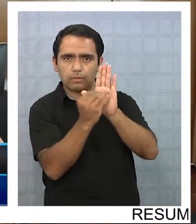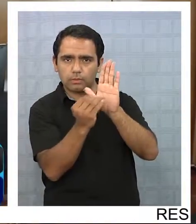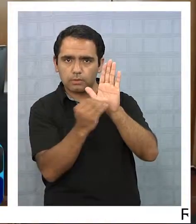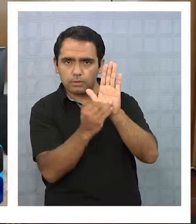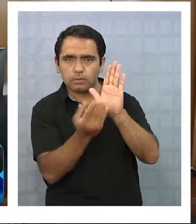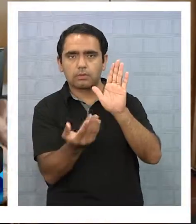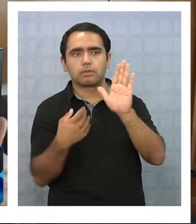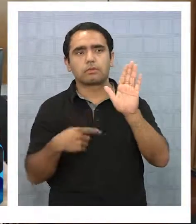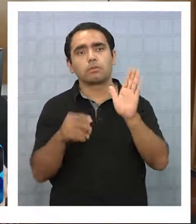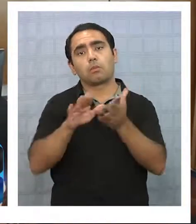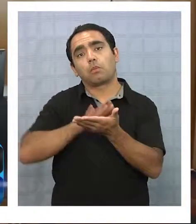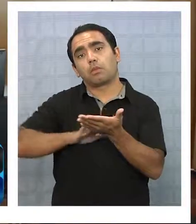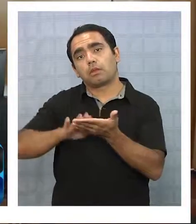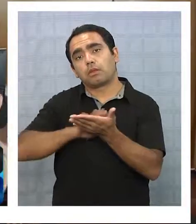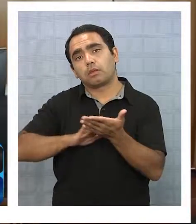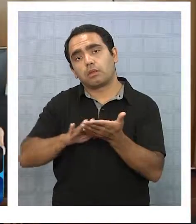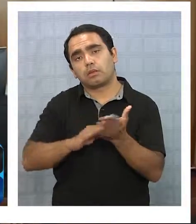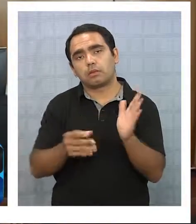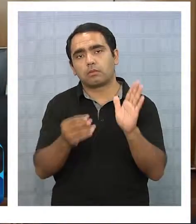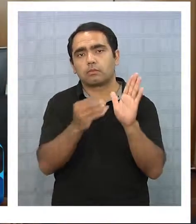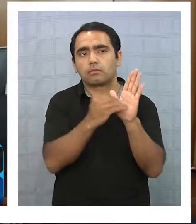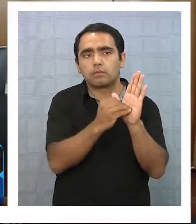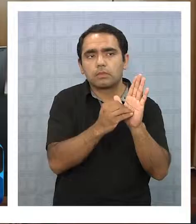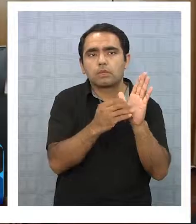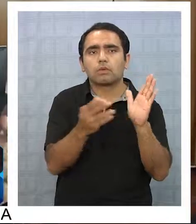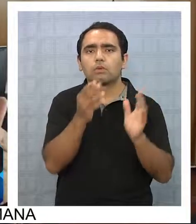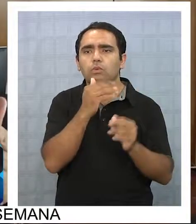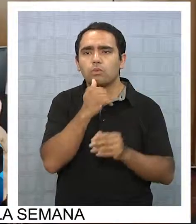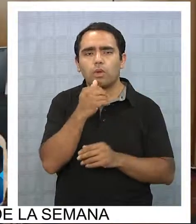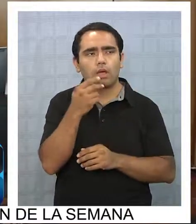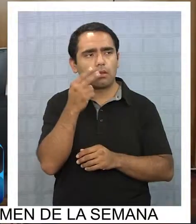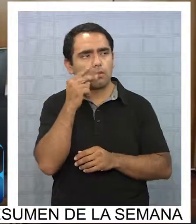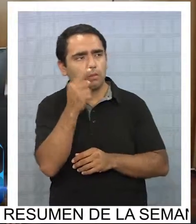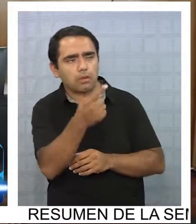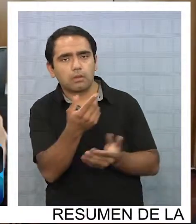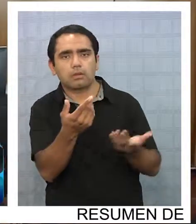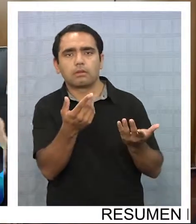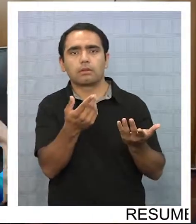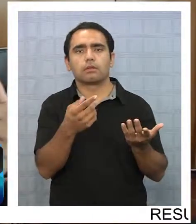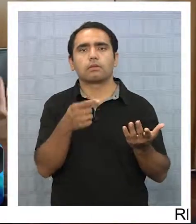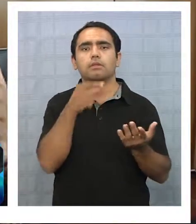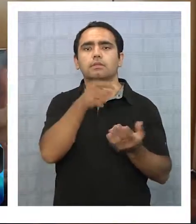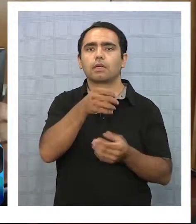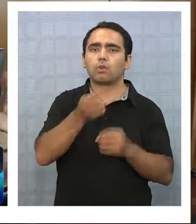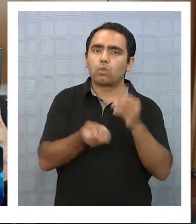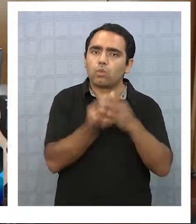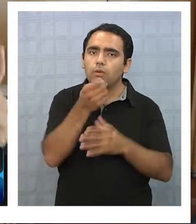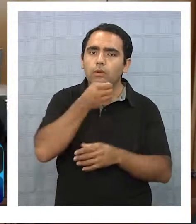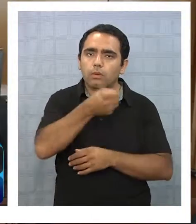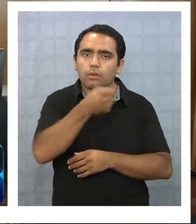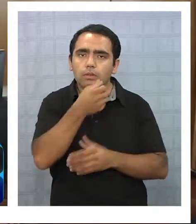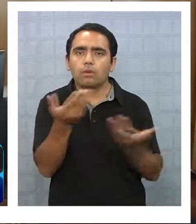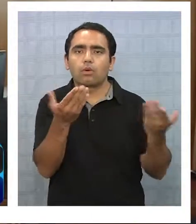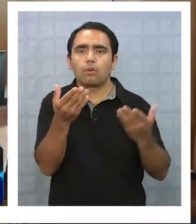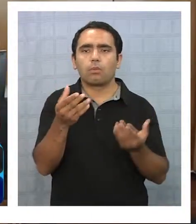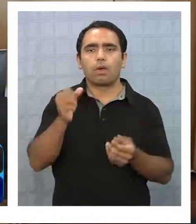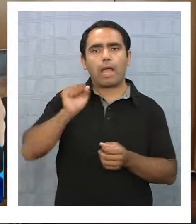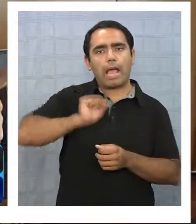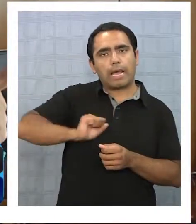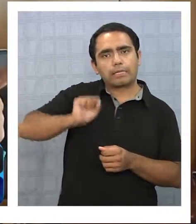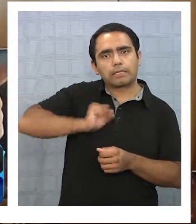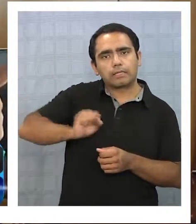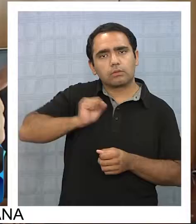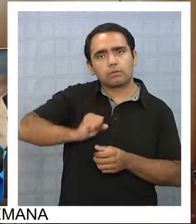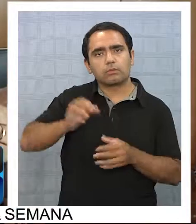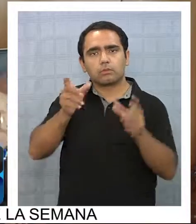nuevos ítems, por ejemplo, como incivilidades. O sea, esta nueva encuesta tiene que ver mucho con el comportamiento